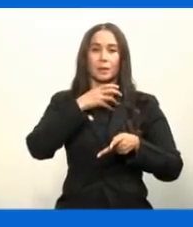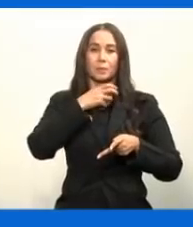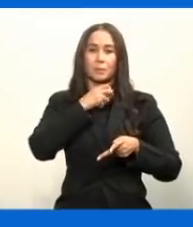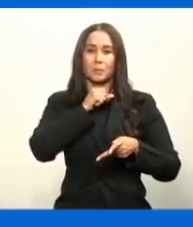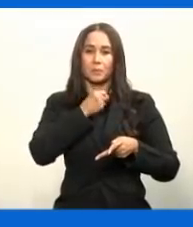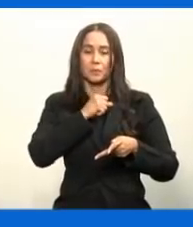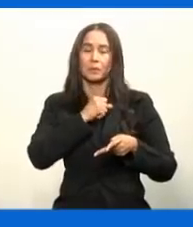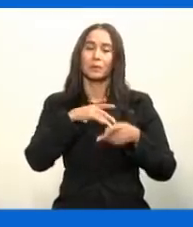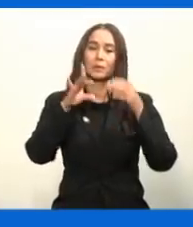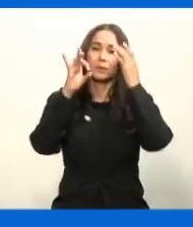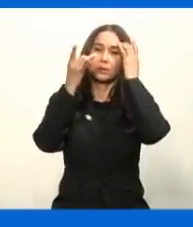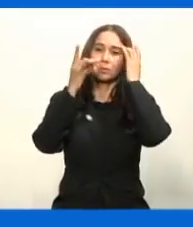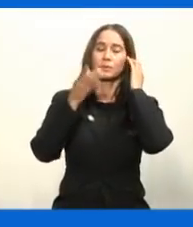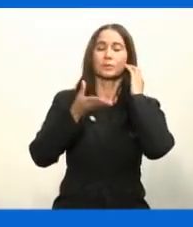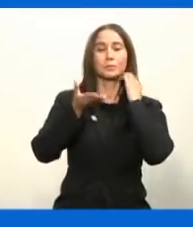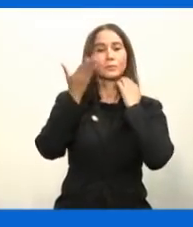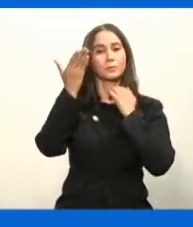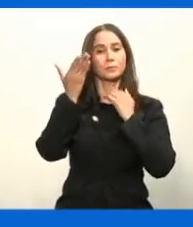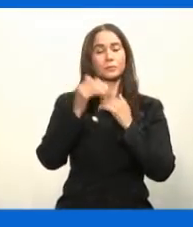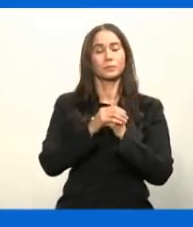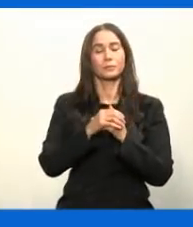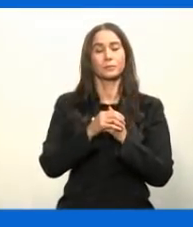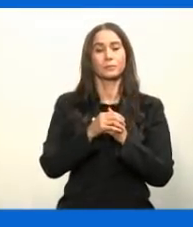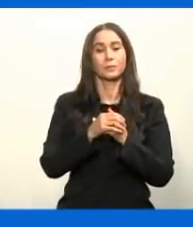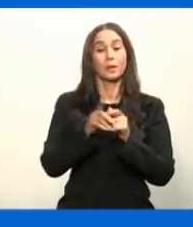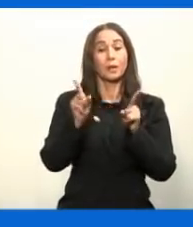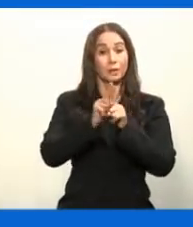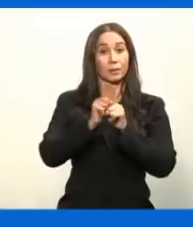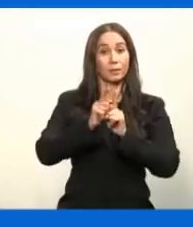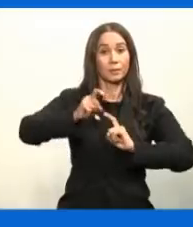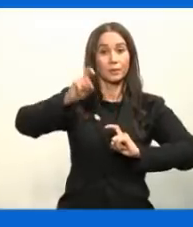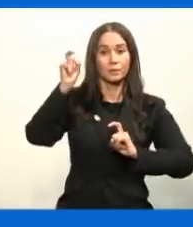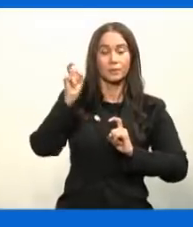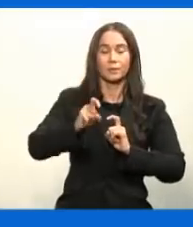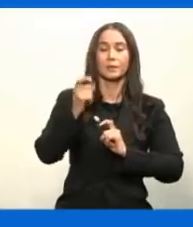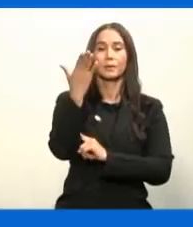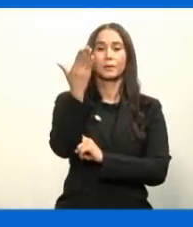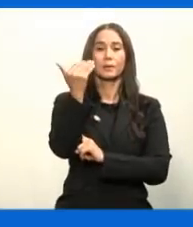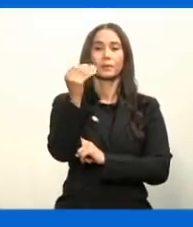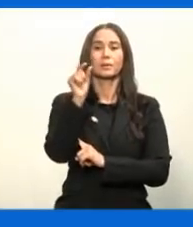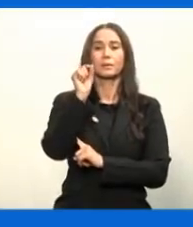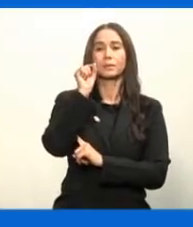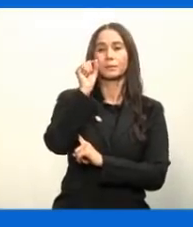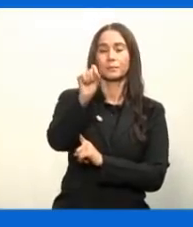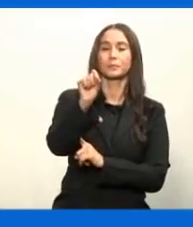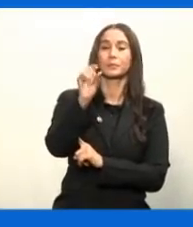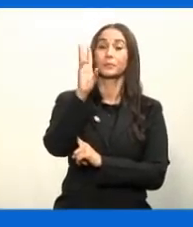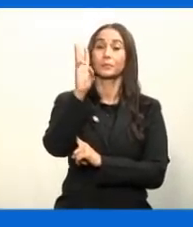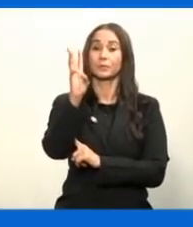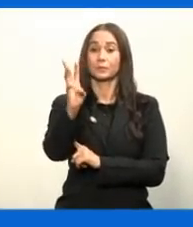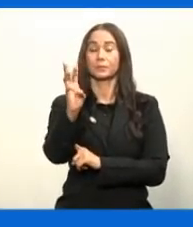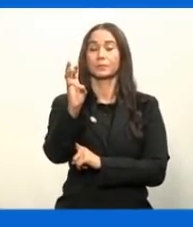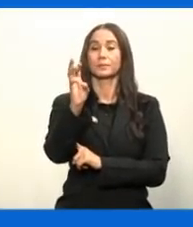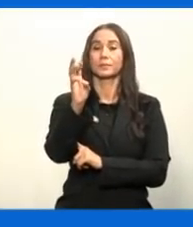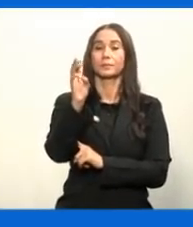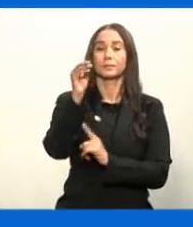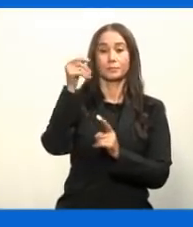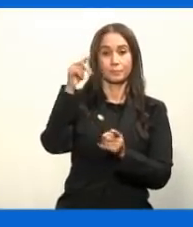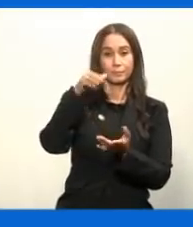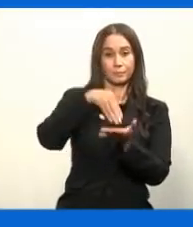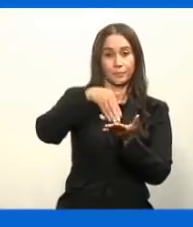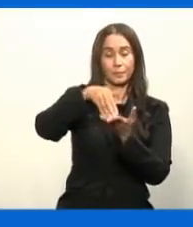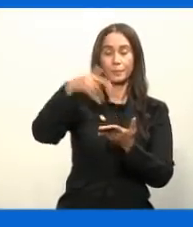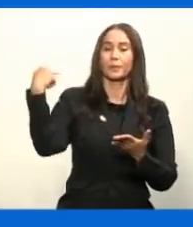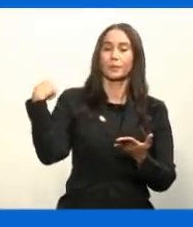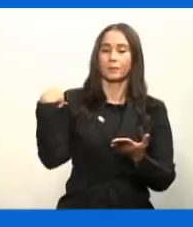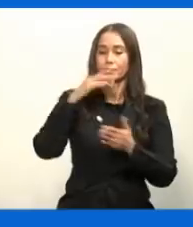18 años. Y se van a necesitar 15.6 millones de dosis para vacunar a